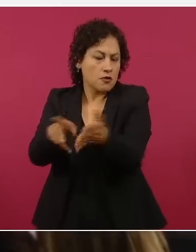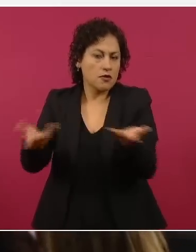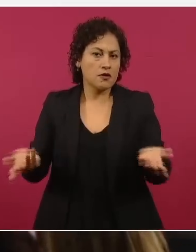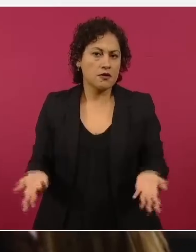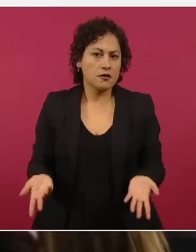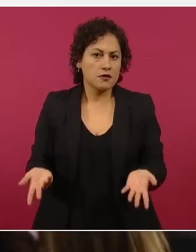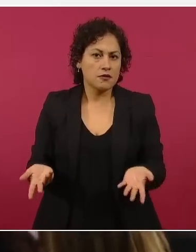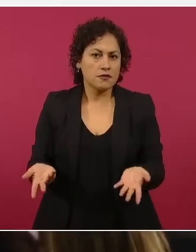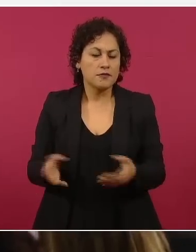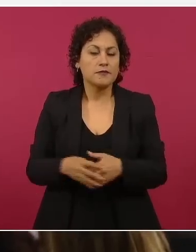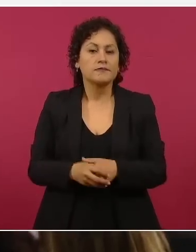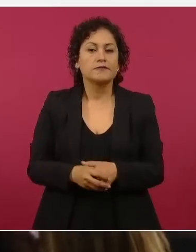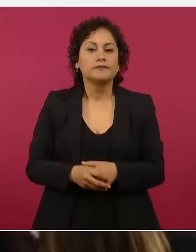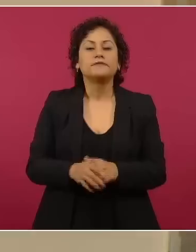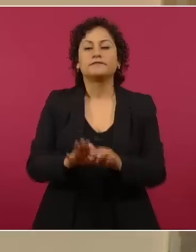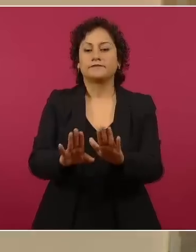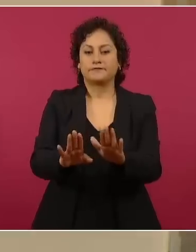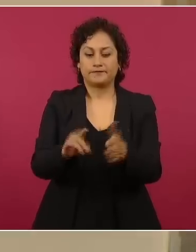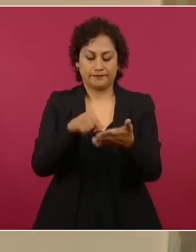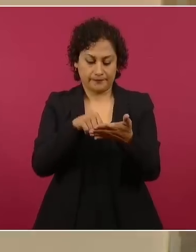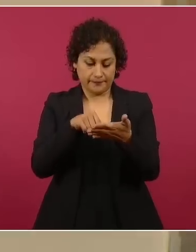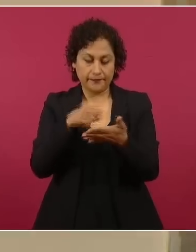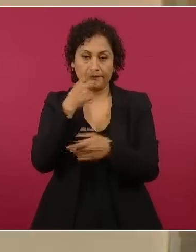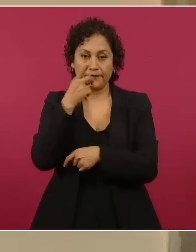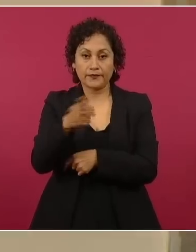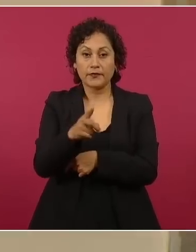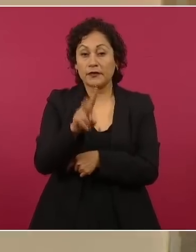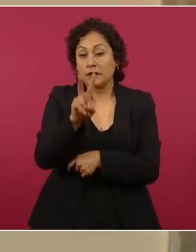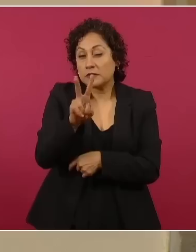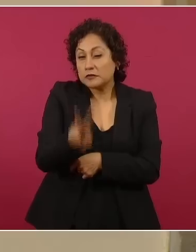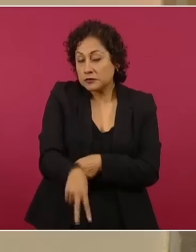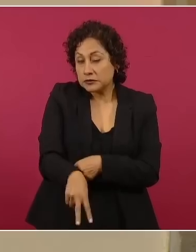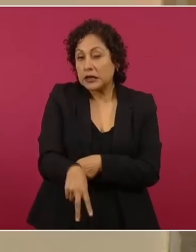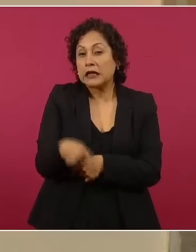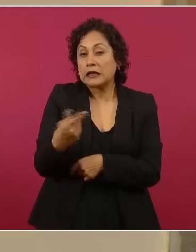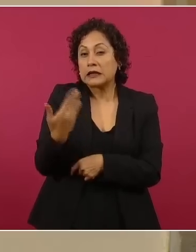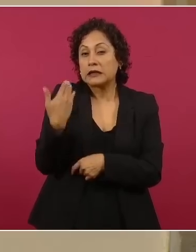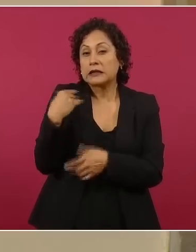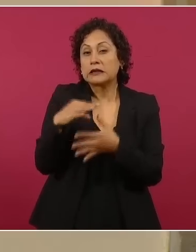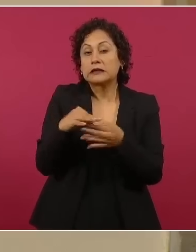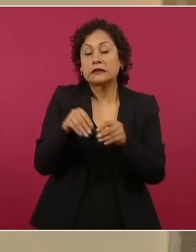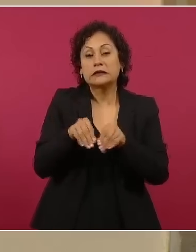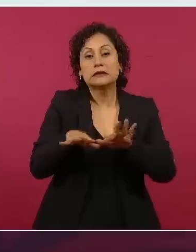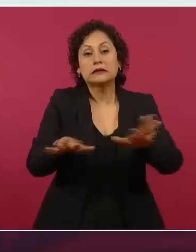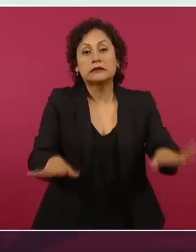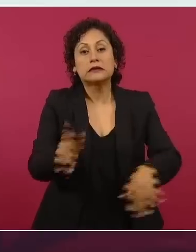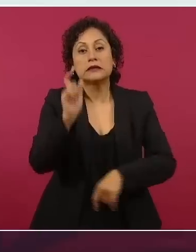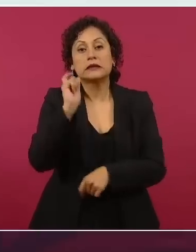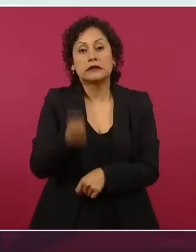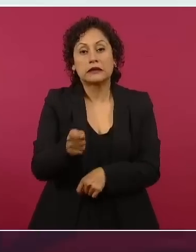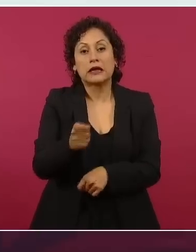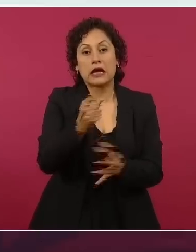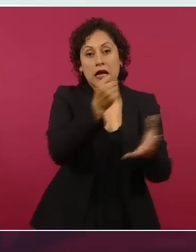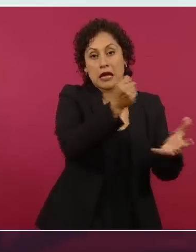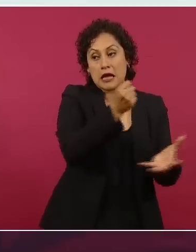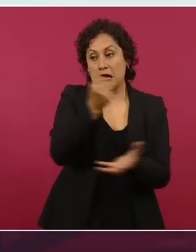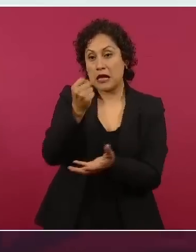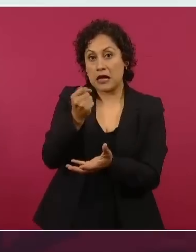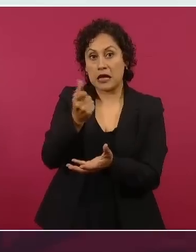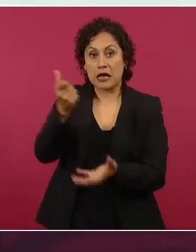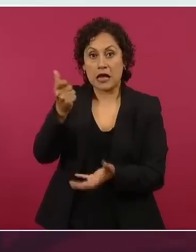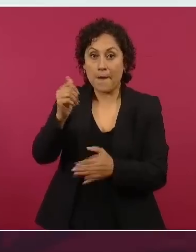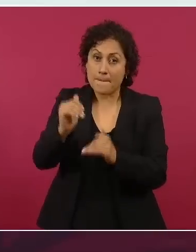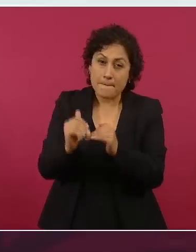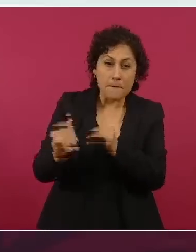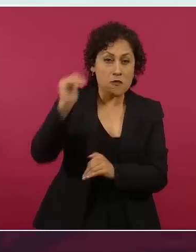que dicha agencia aumentará el presupuesto otorgado a las organizaciones opositoras a nuestro